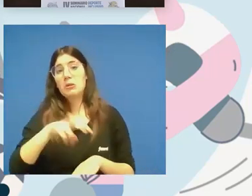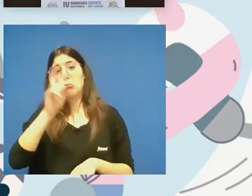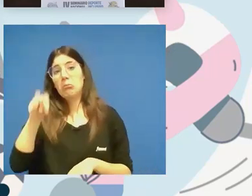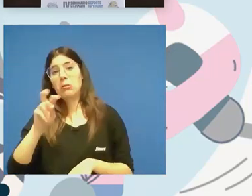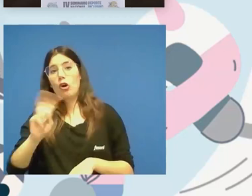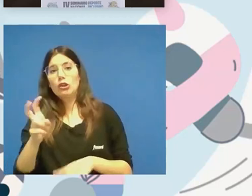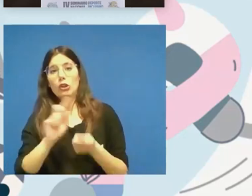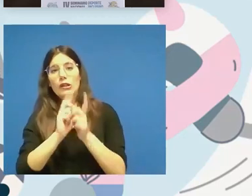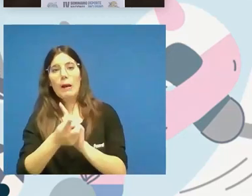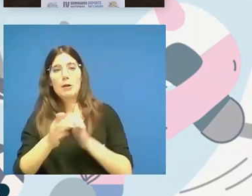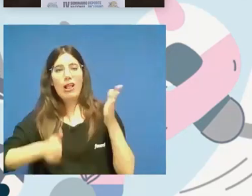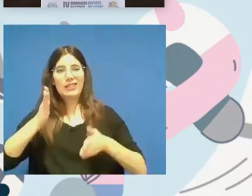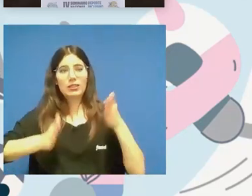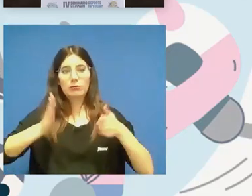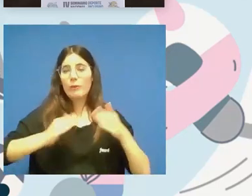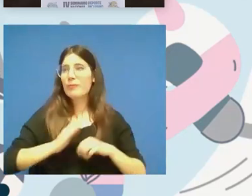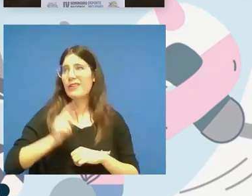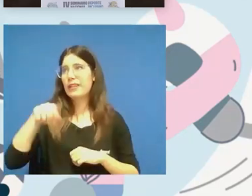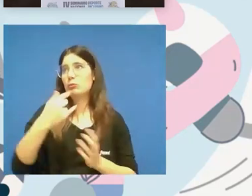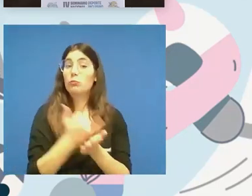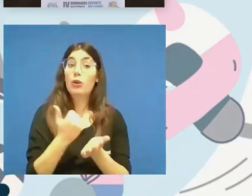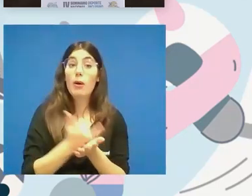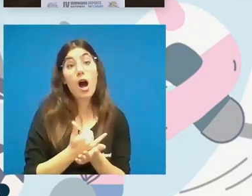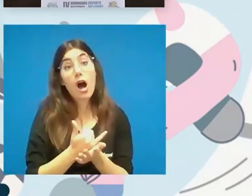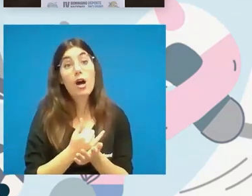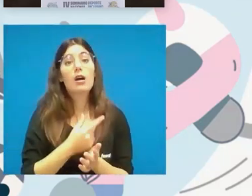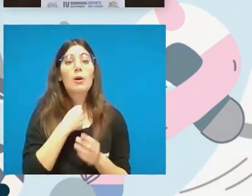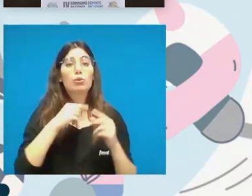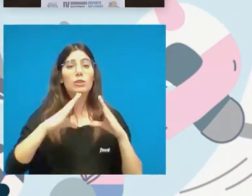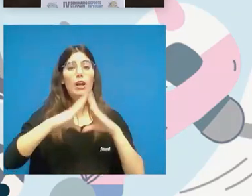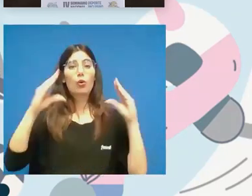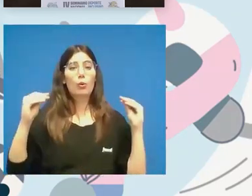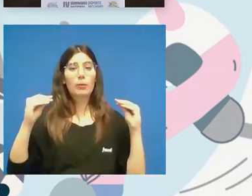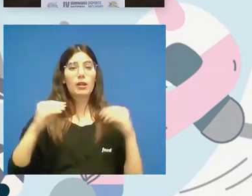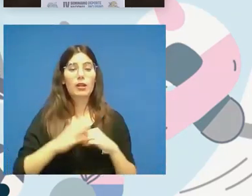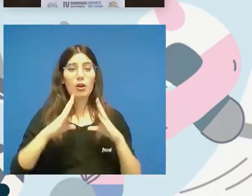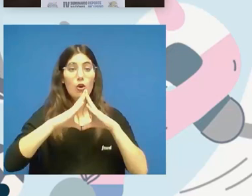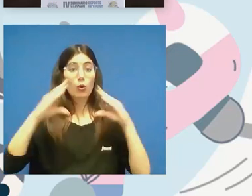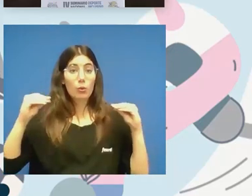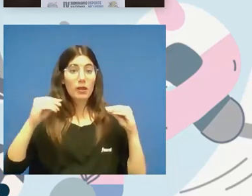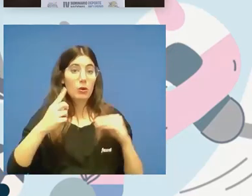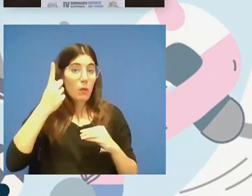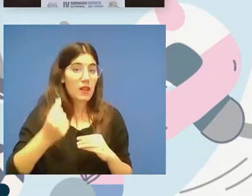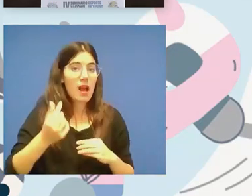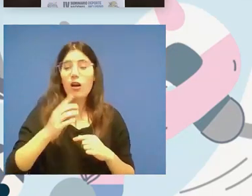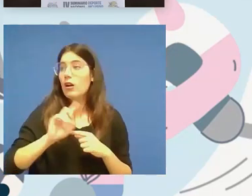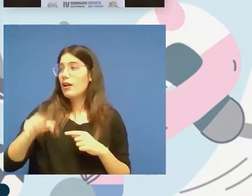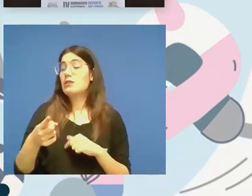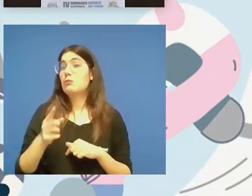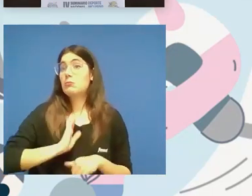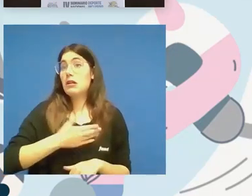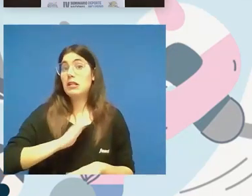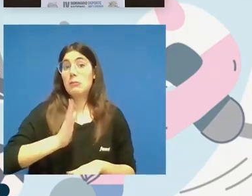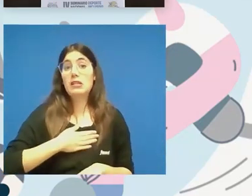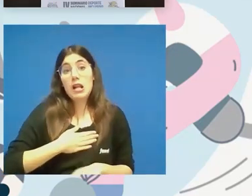atletismo luego prueba resulta que el rugby también a lo mejor le interesa y va un día y prueba rugby y pasado mañana a lo